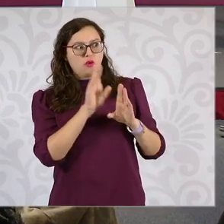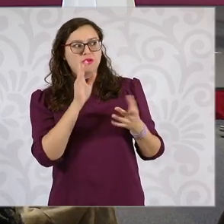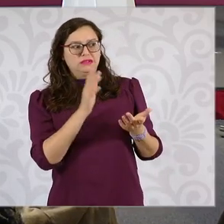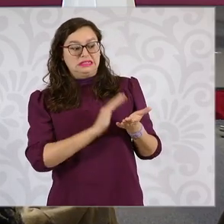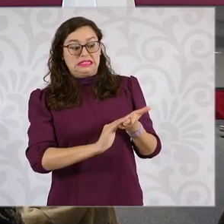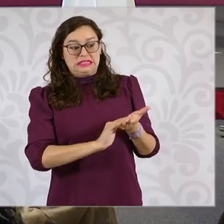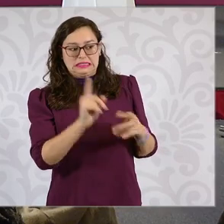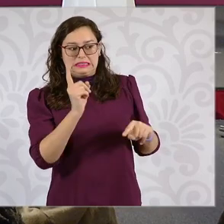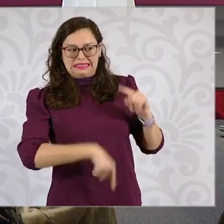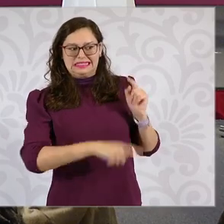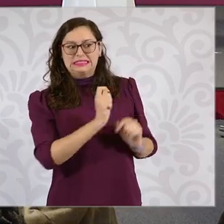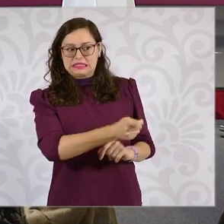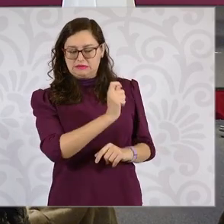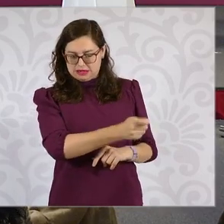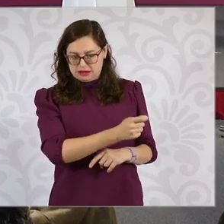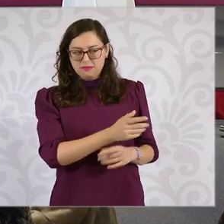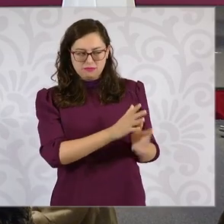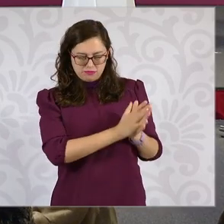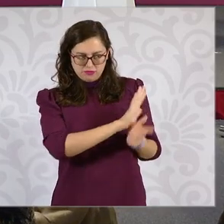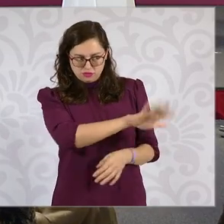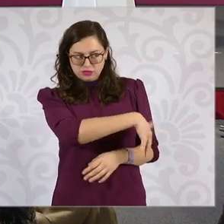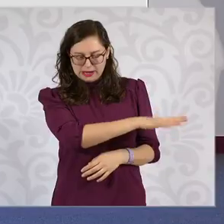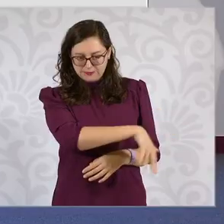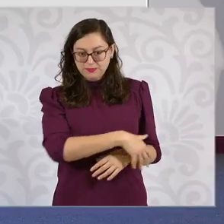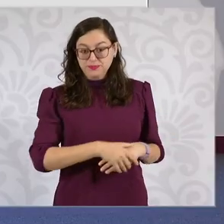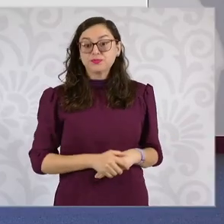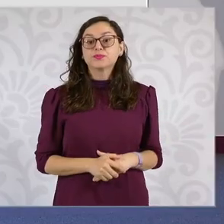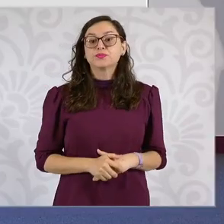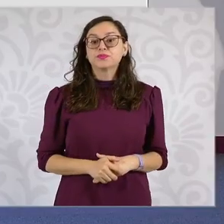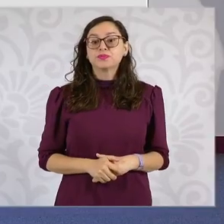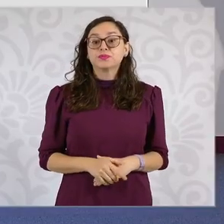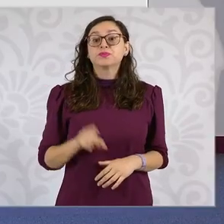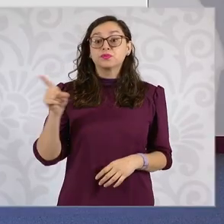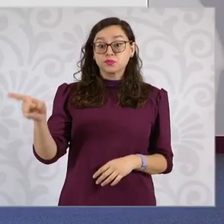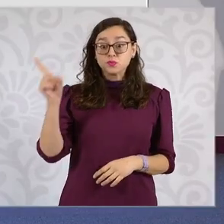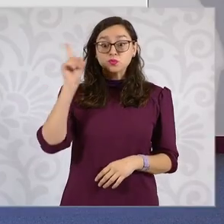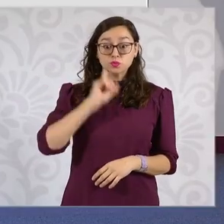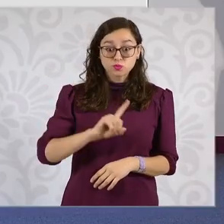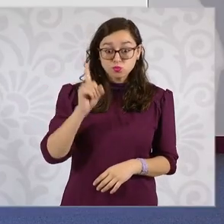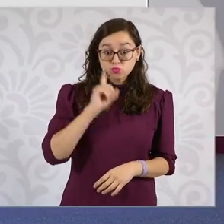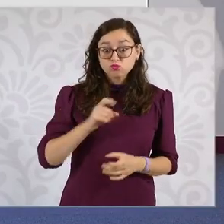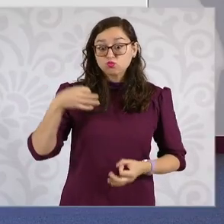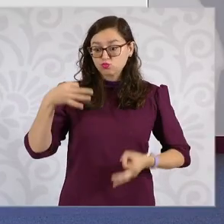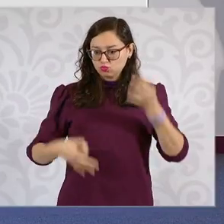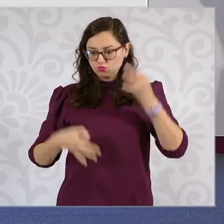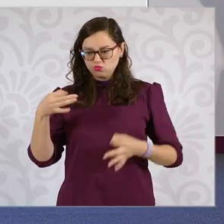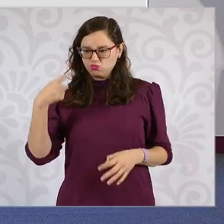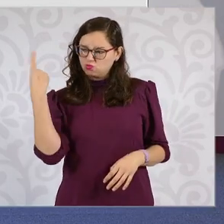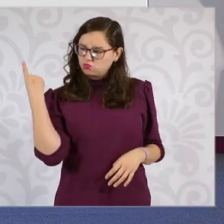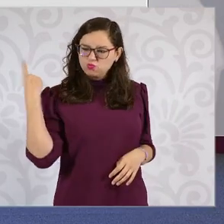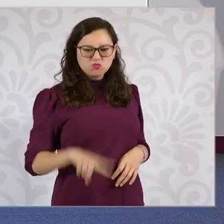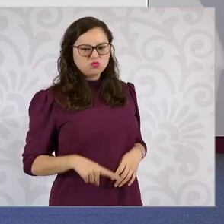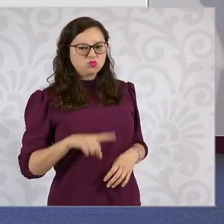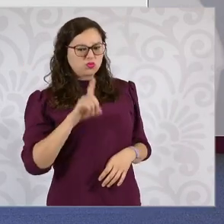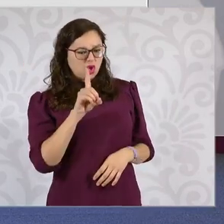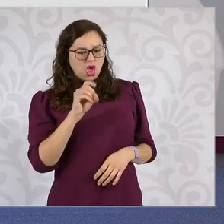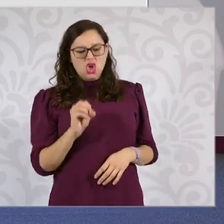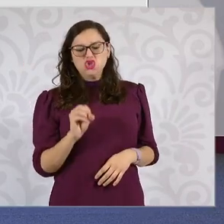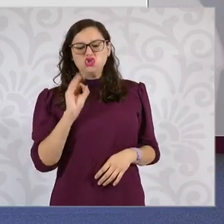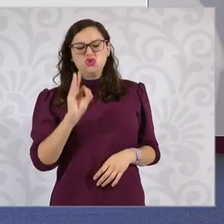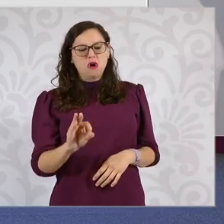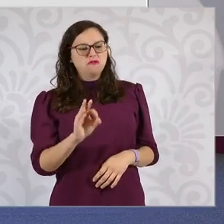Bueno, entonces esta jueza de distrito otorgó una suspensión definitiva en la que ordena eliminar, así,